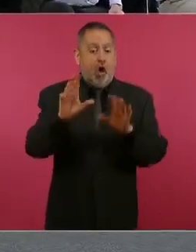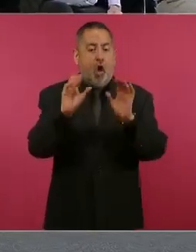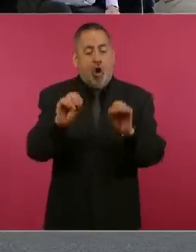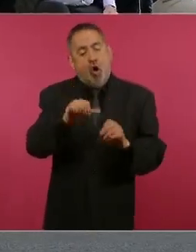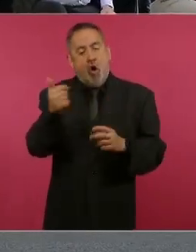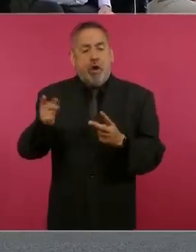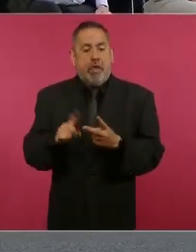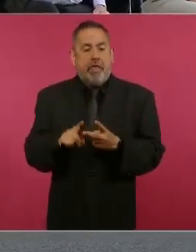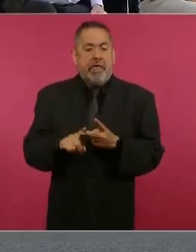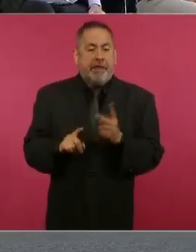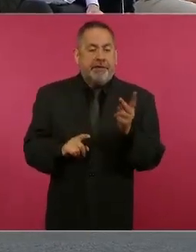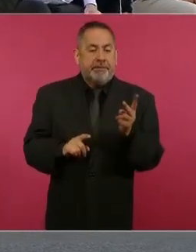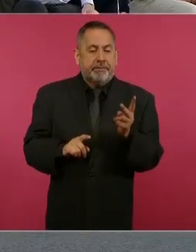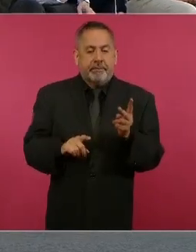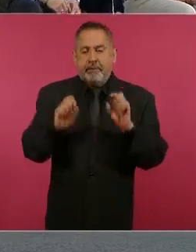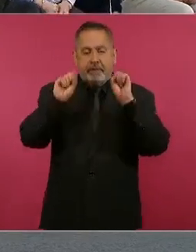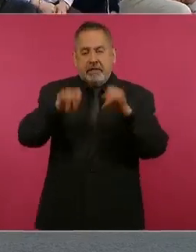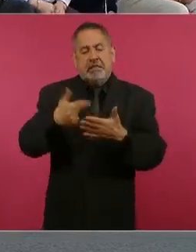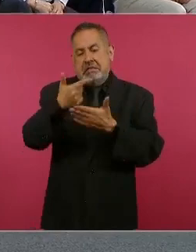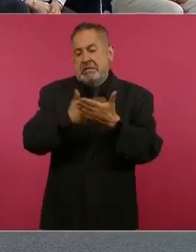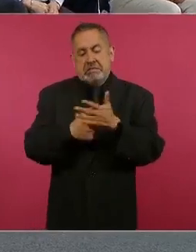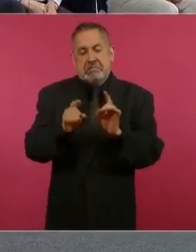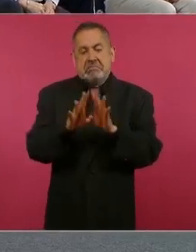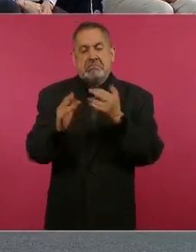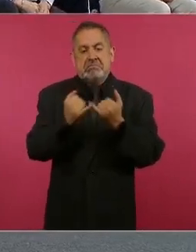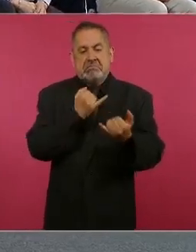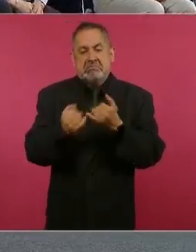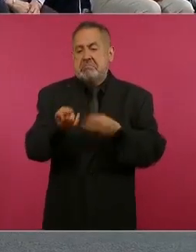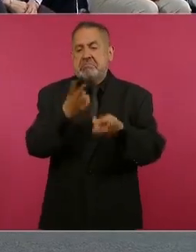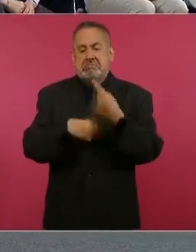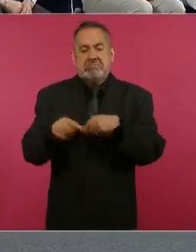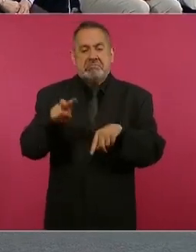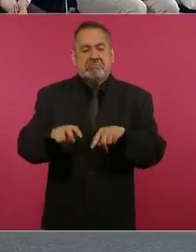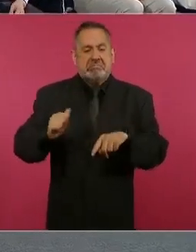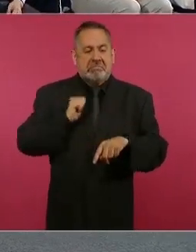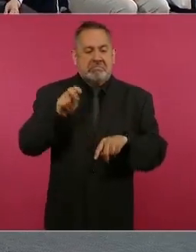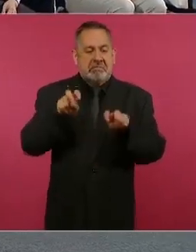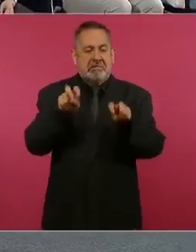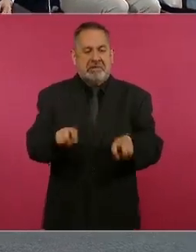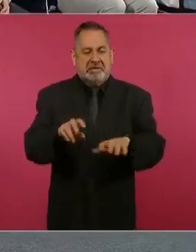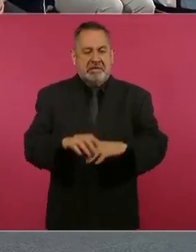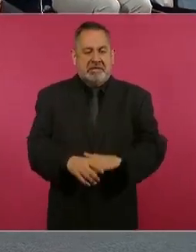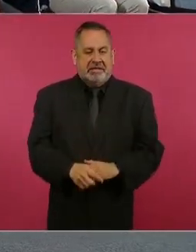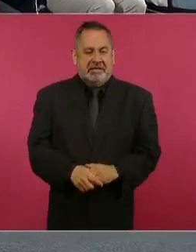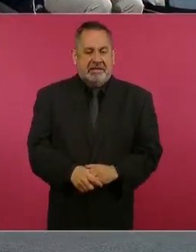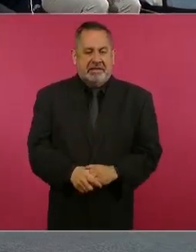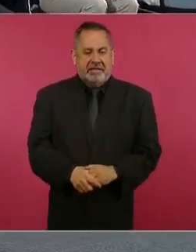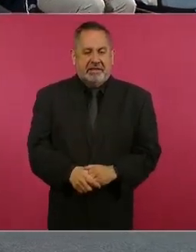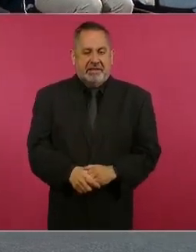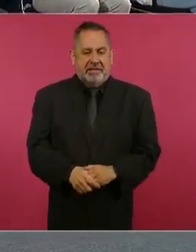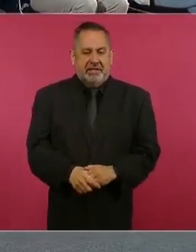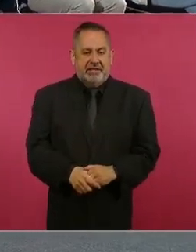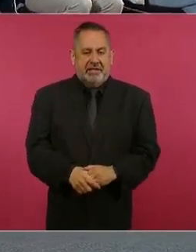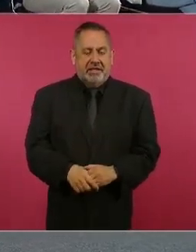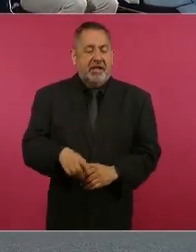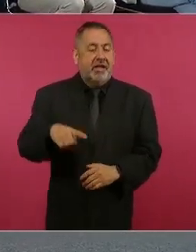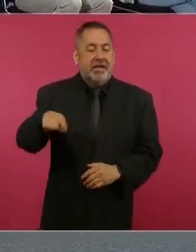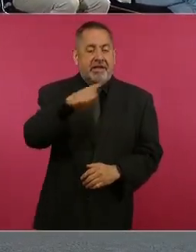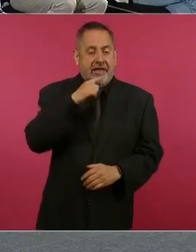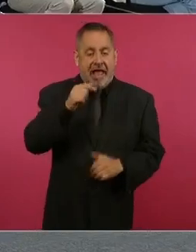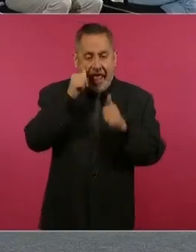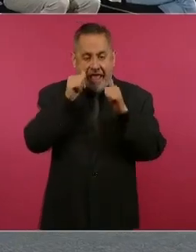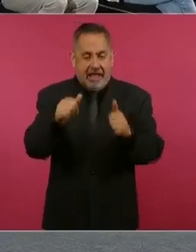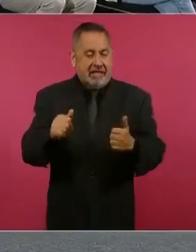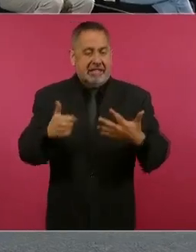la otra es sin lista y el que se quede. Bueno, los que quieran que